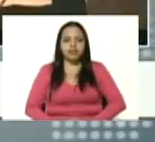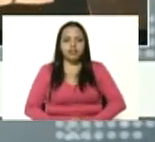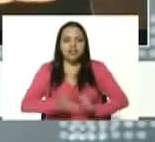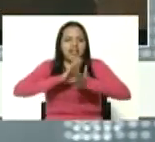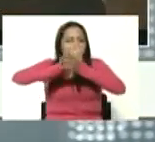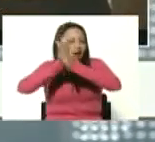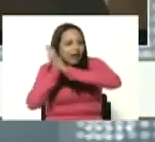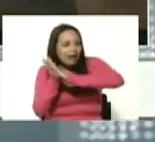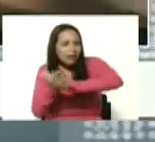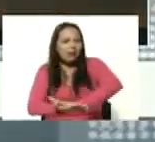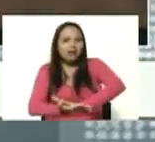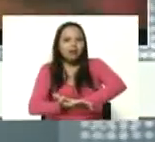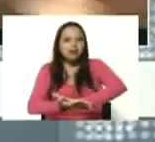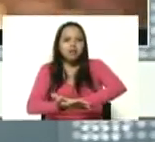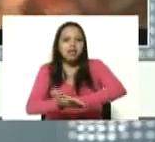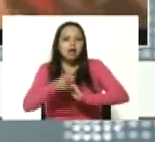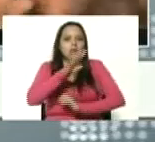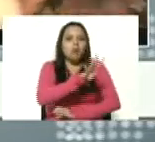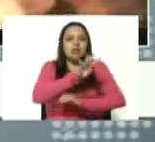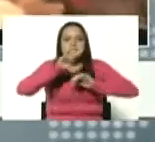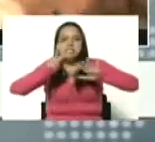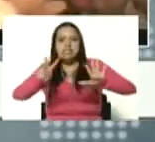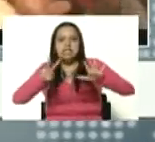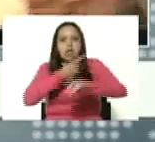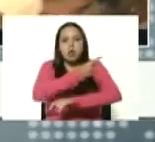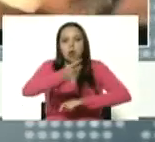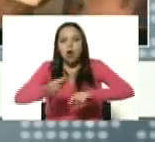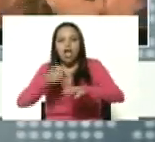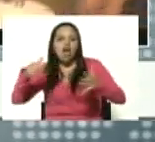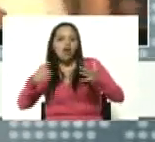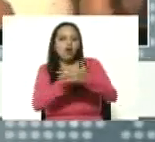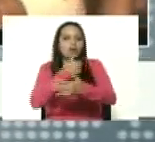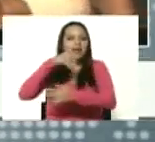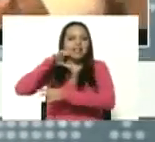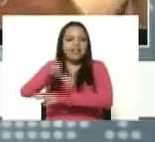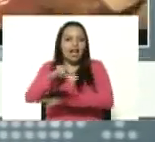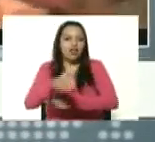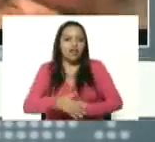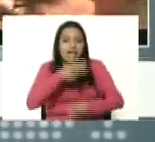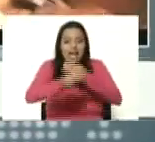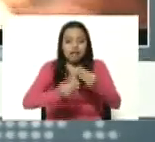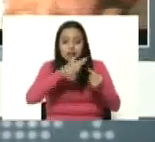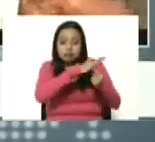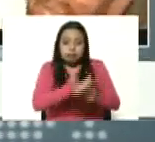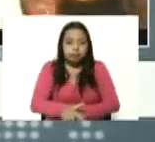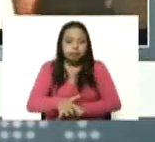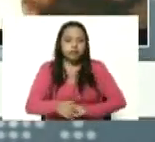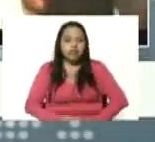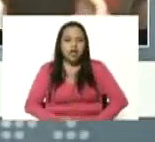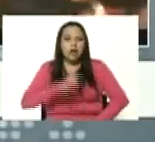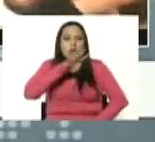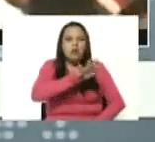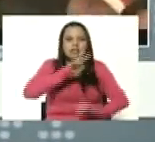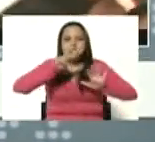en 47 horas el golpe de Estado fascista 47 horas